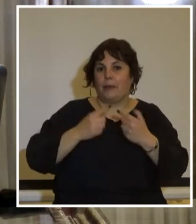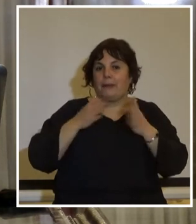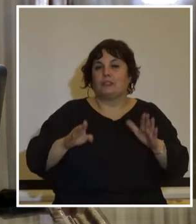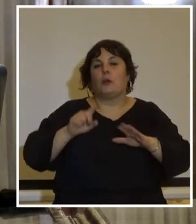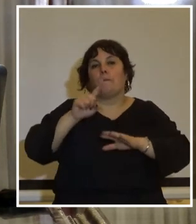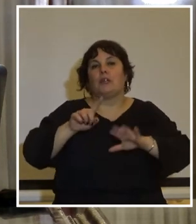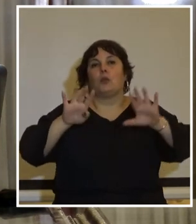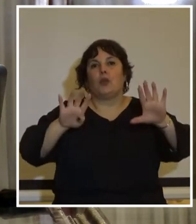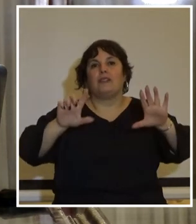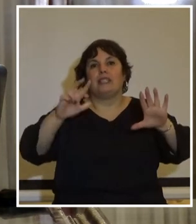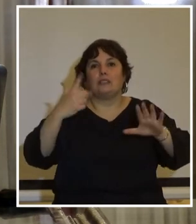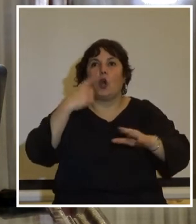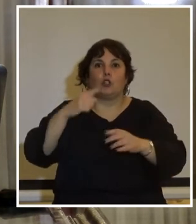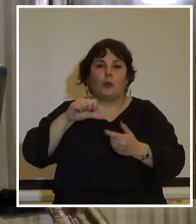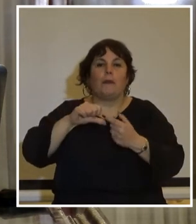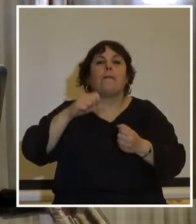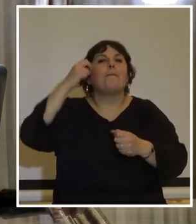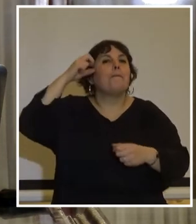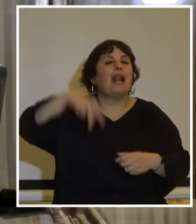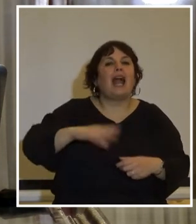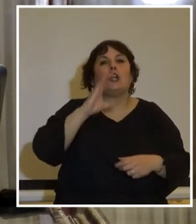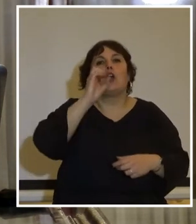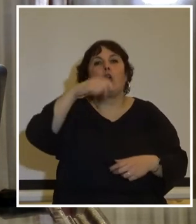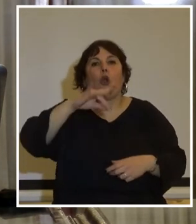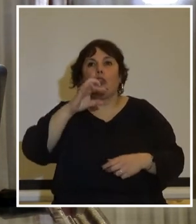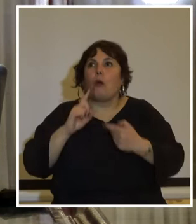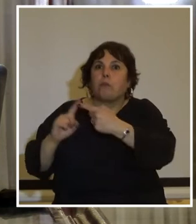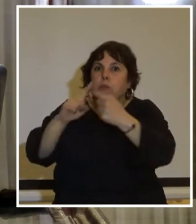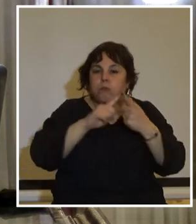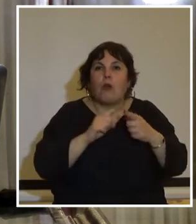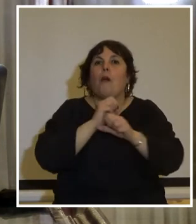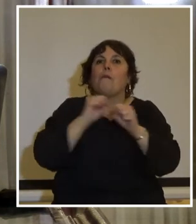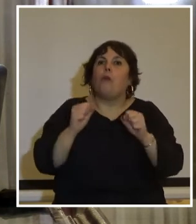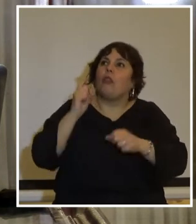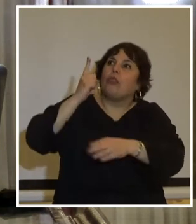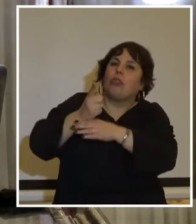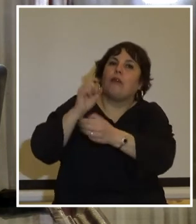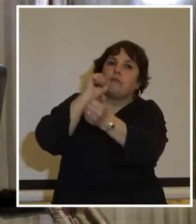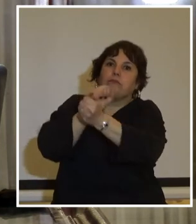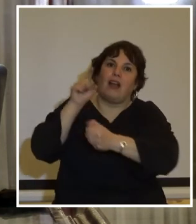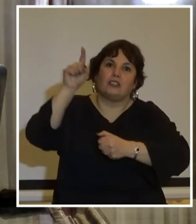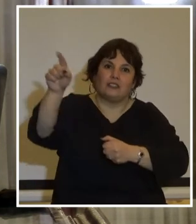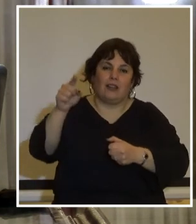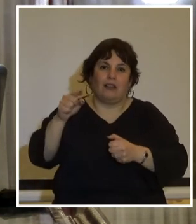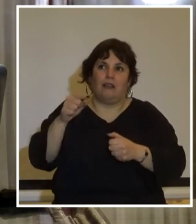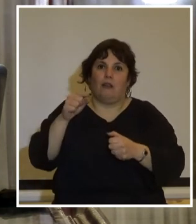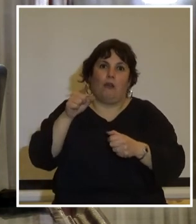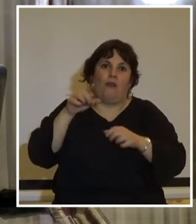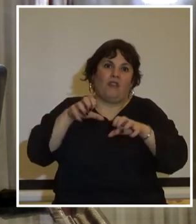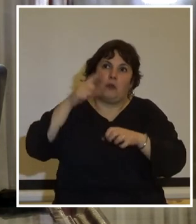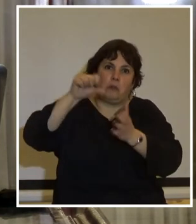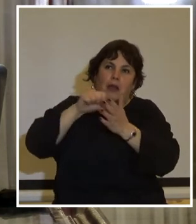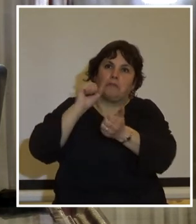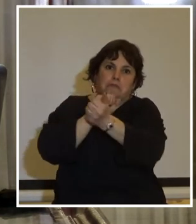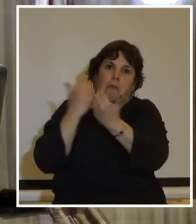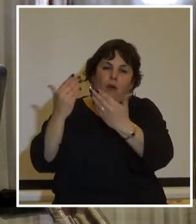75 otros países de la región con el plan Cóndor permitió a los regímenes dictatoriales la detención y puesta a disposición de la dictadura de ciudadanos uruguayos que estaban en